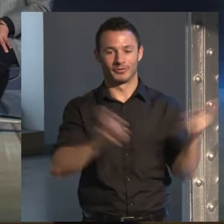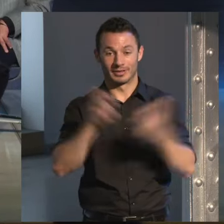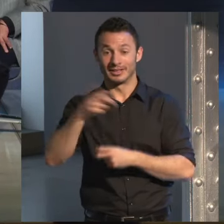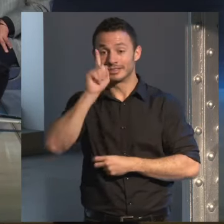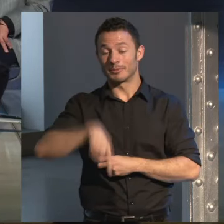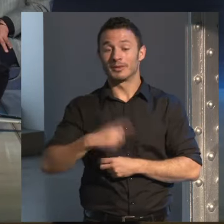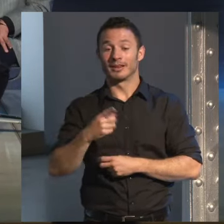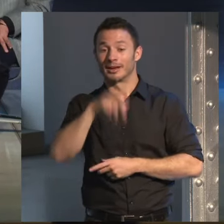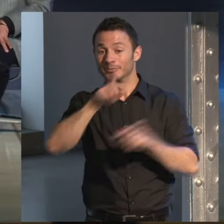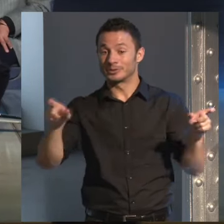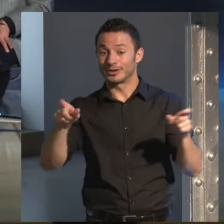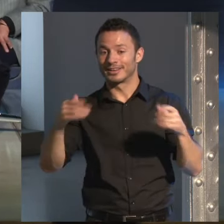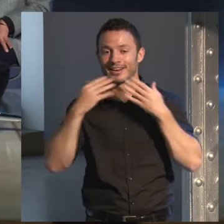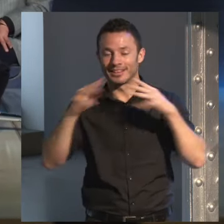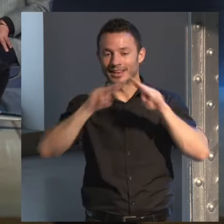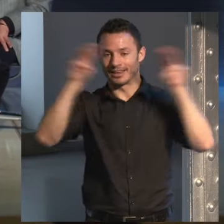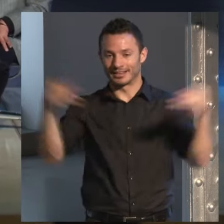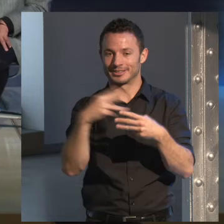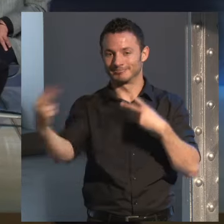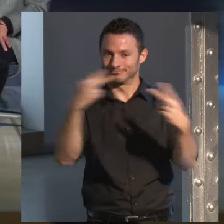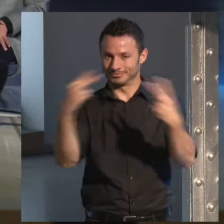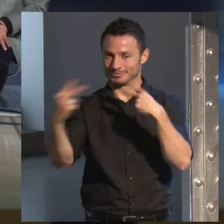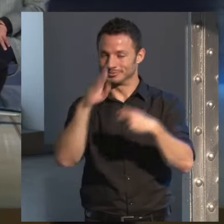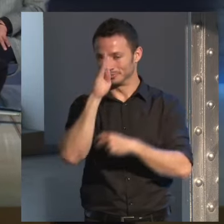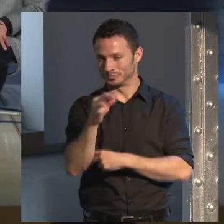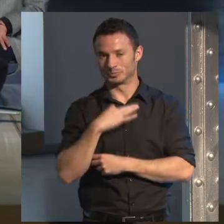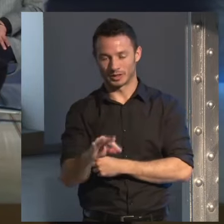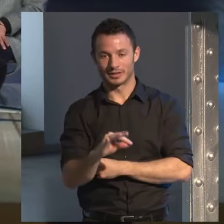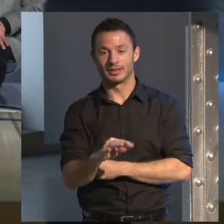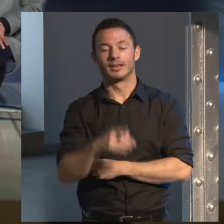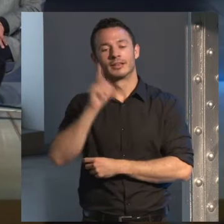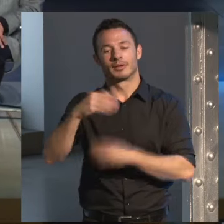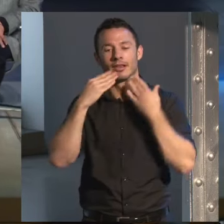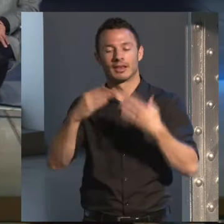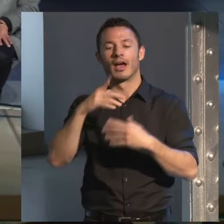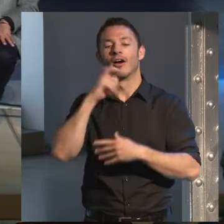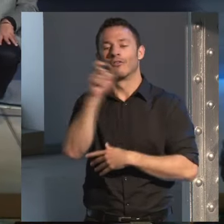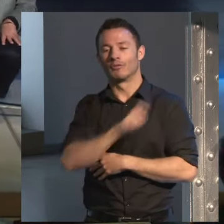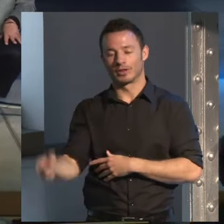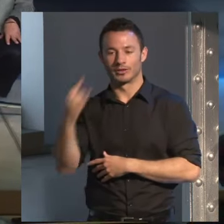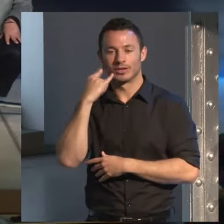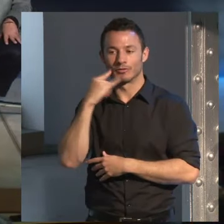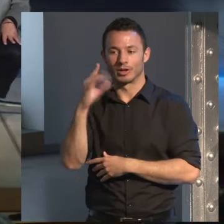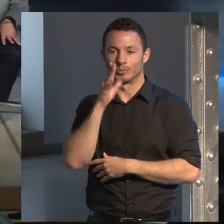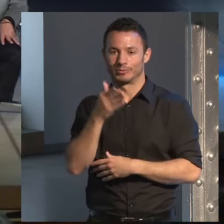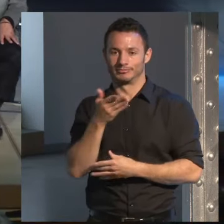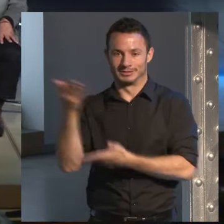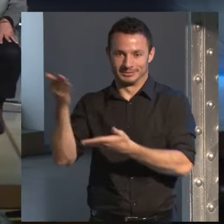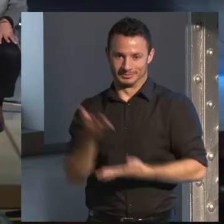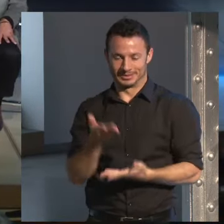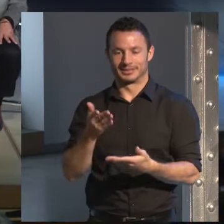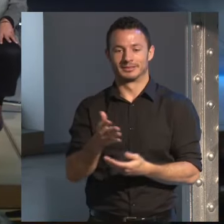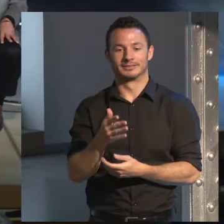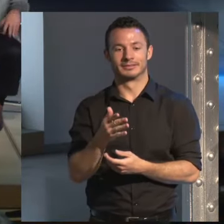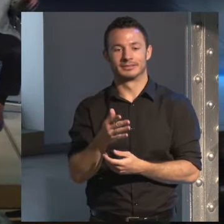también por streaming gracias a Fundación Telefónica por organizar este acto por invitarme gracias evidentemente y sobre todo a vosotros por